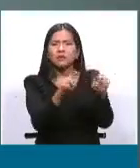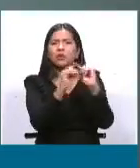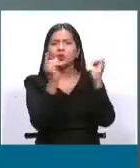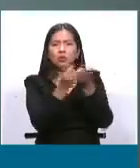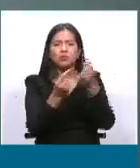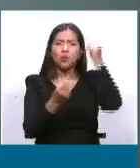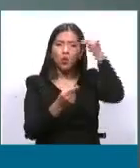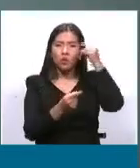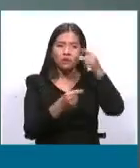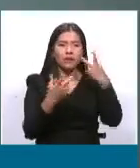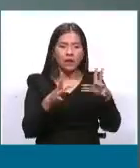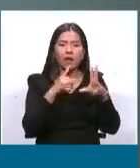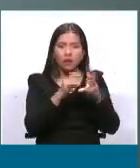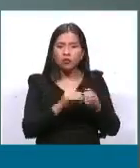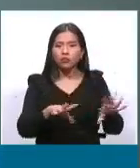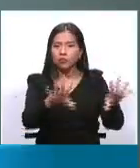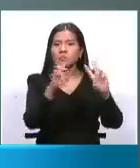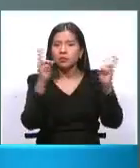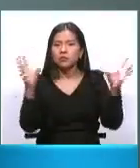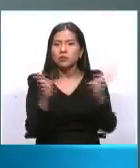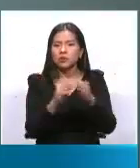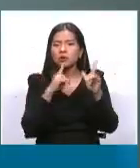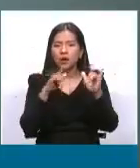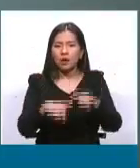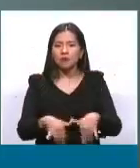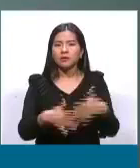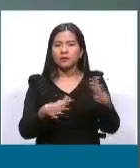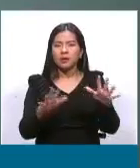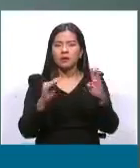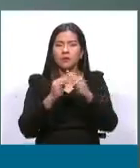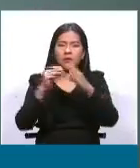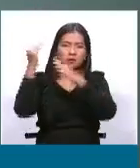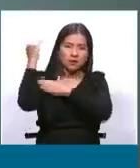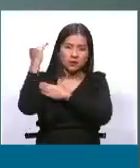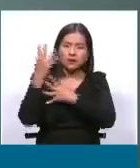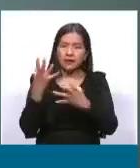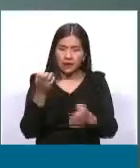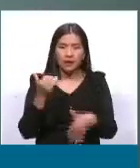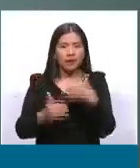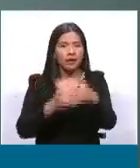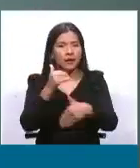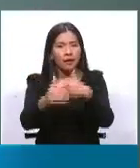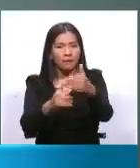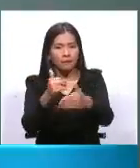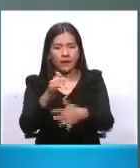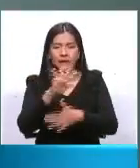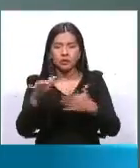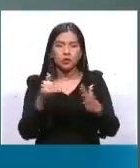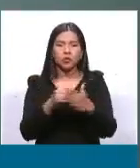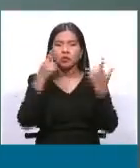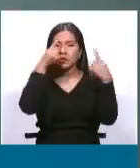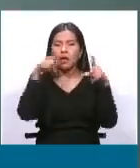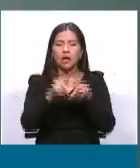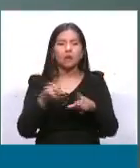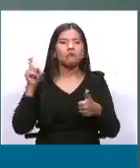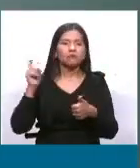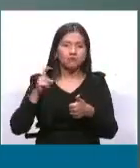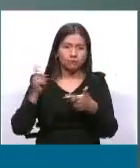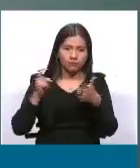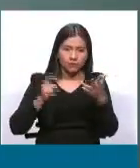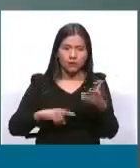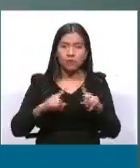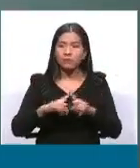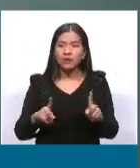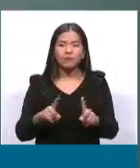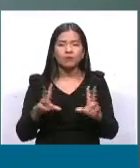ha desplegado a las reuniones aquí en Santa Cruz para tratar de avanzar en los consensos necesarios, que